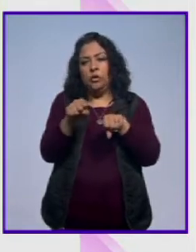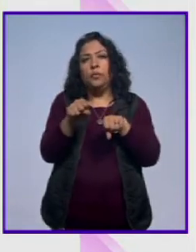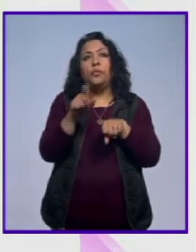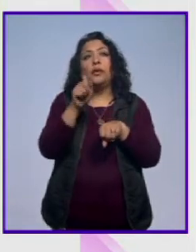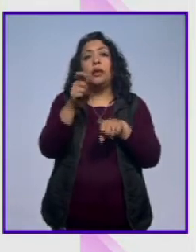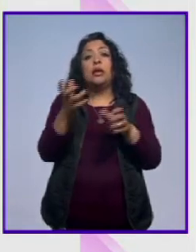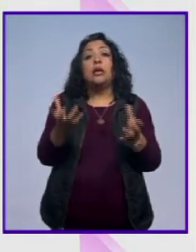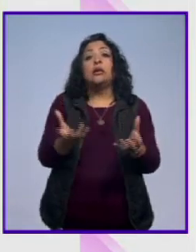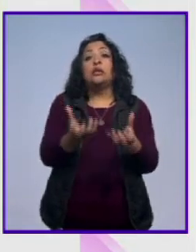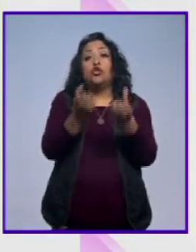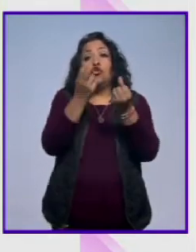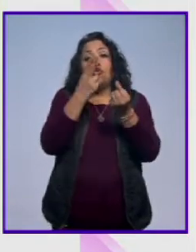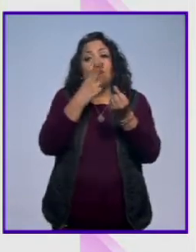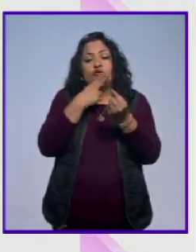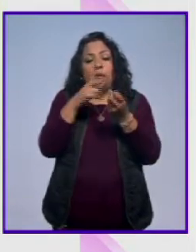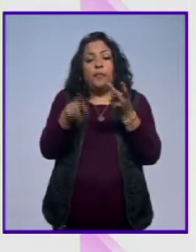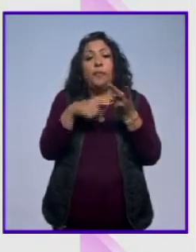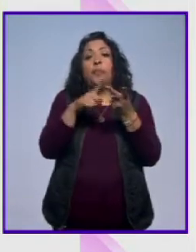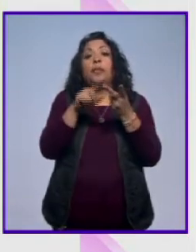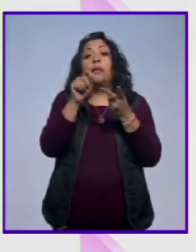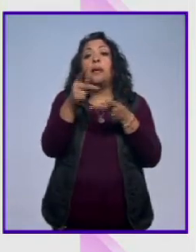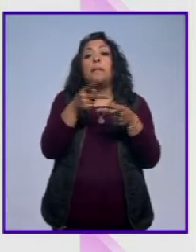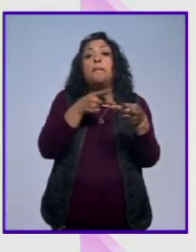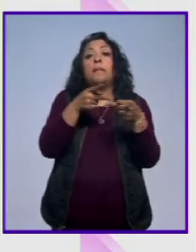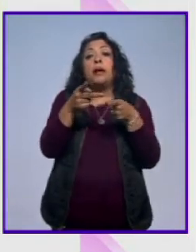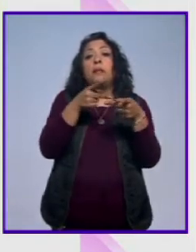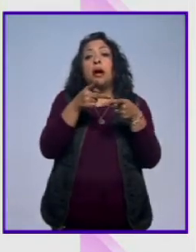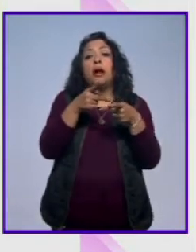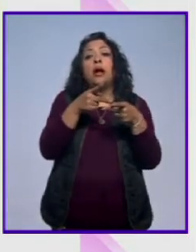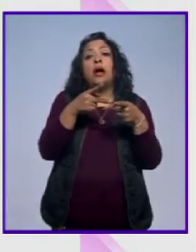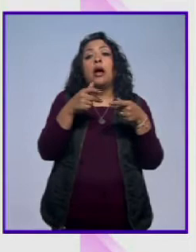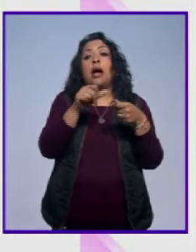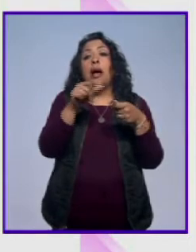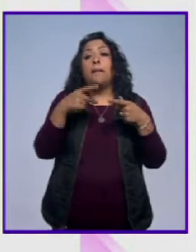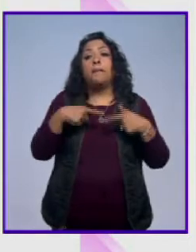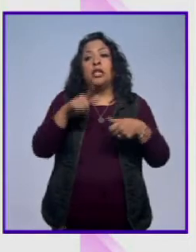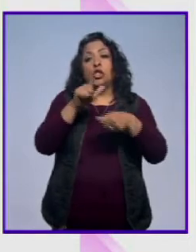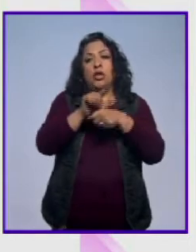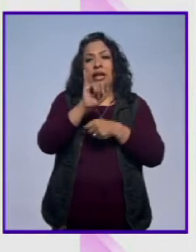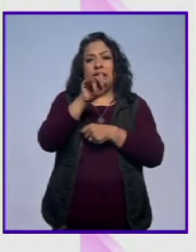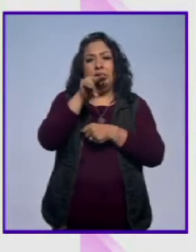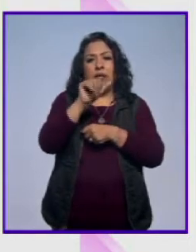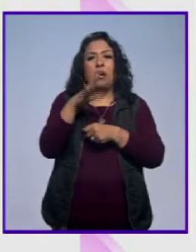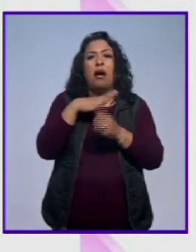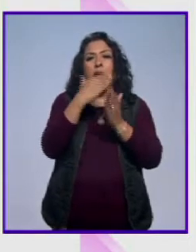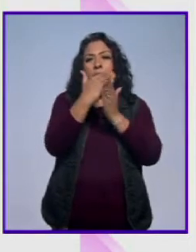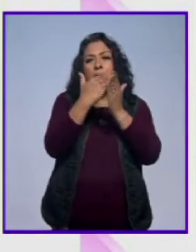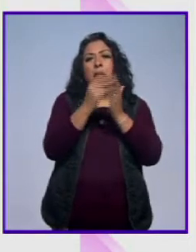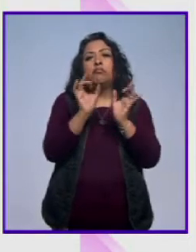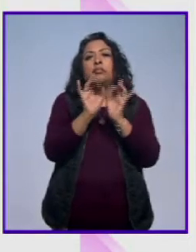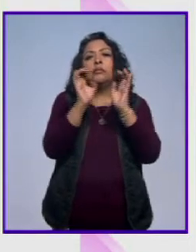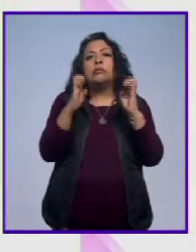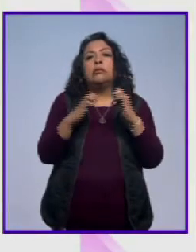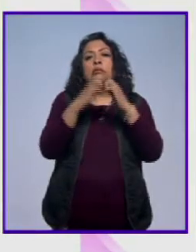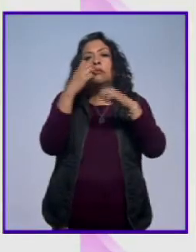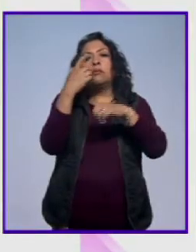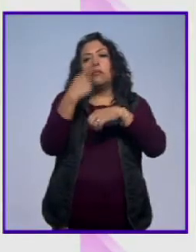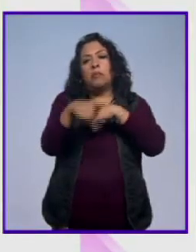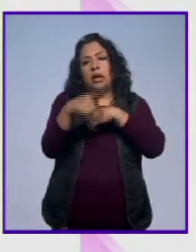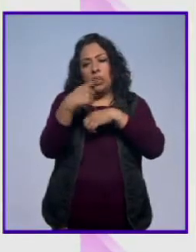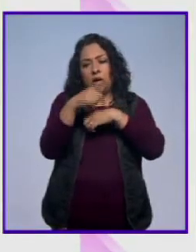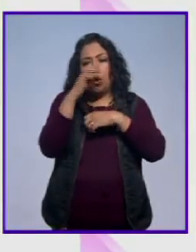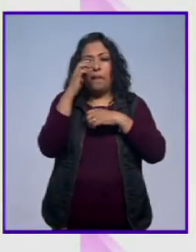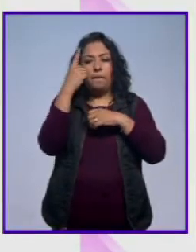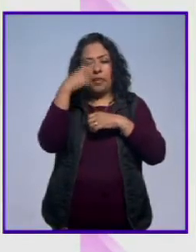Rafa, con rescate del patrimonio y con la preparación también del personal de Limba. Y una guía de gestión de riesgos para el patrimonio museológico